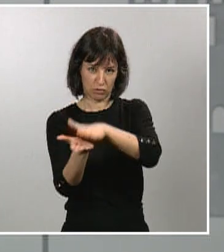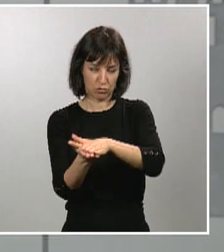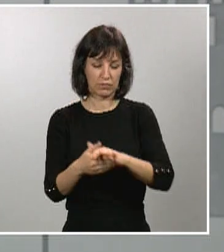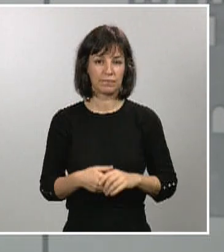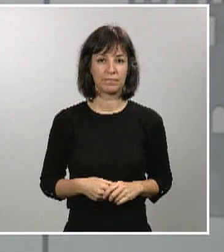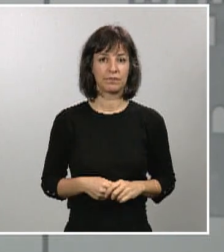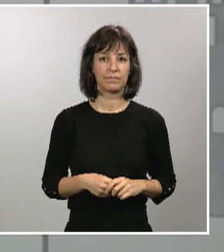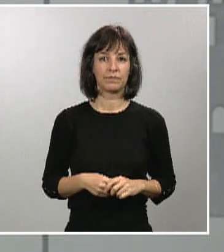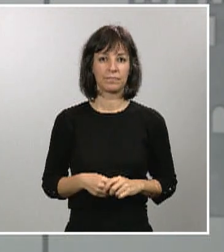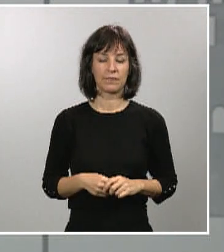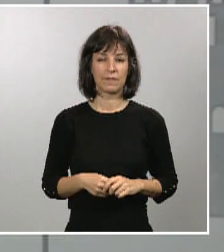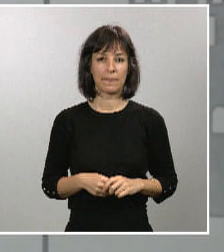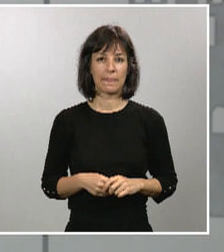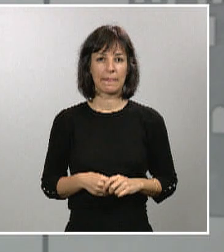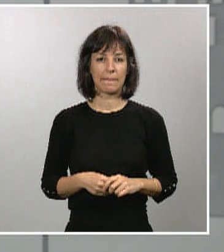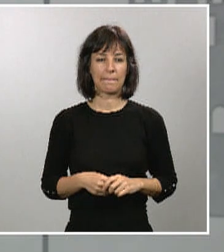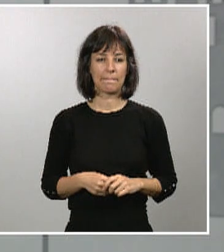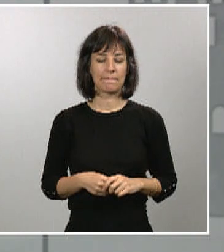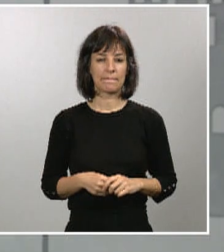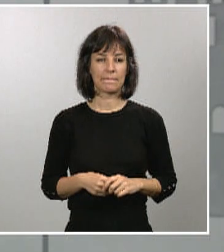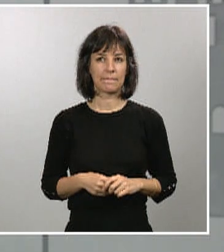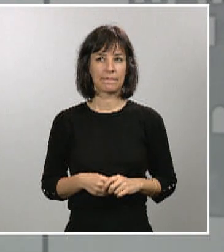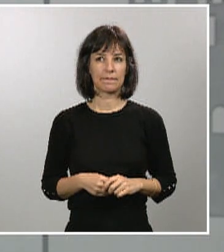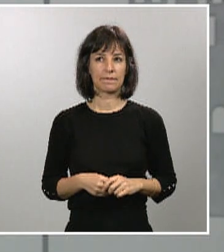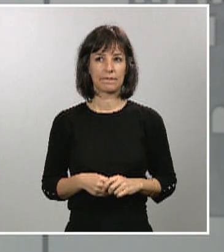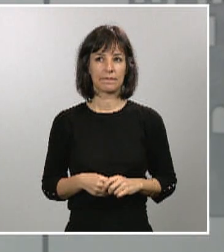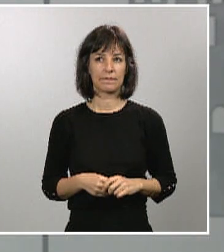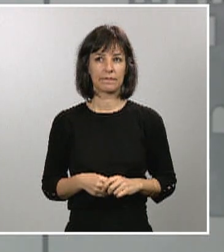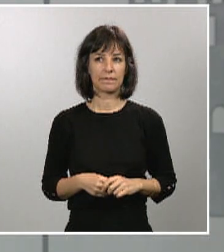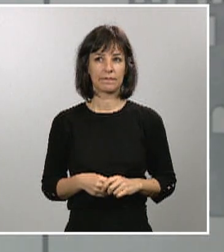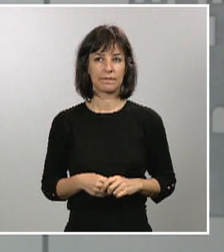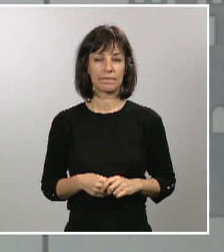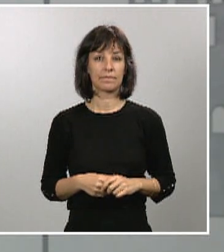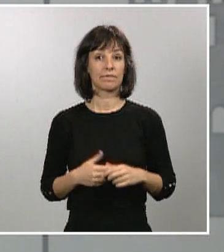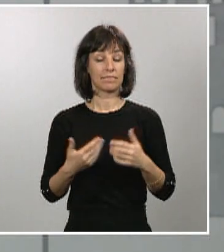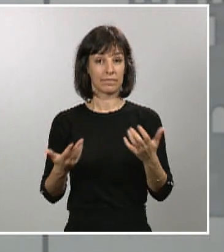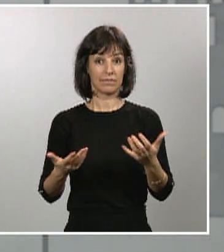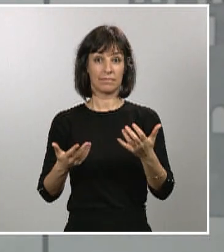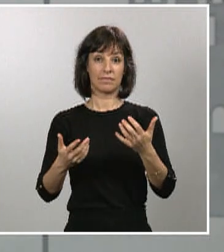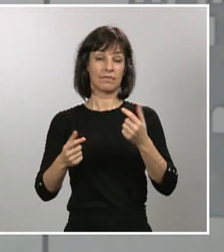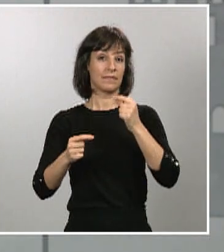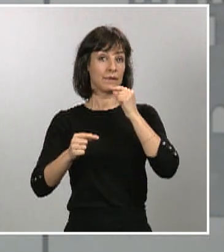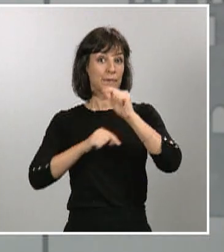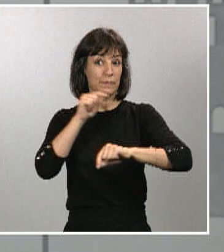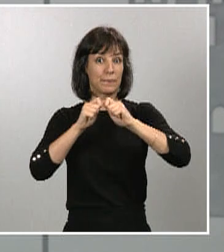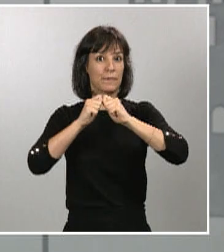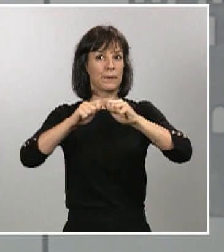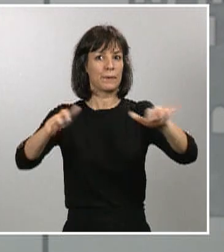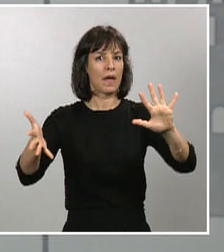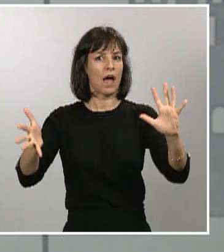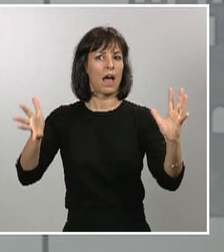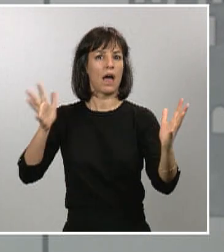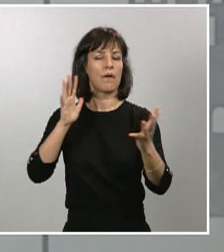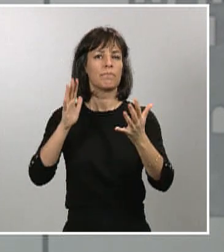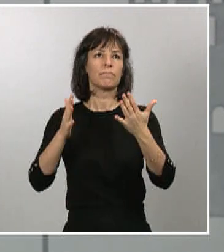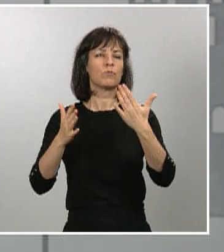Vemos una estabilización de la evolución de la epidemia. Las medidas del